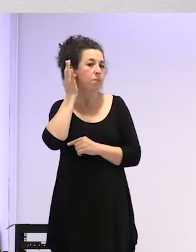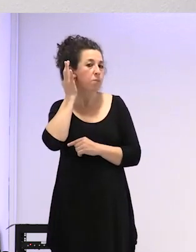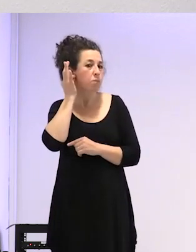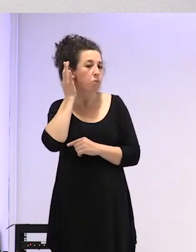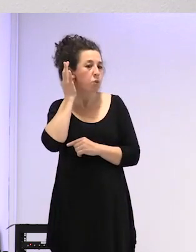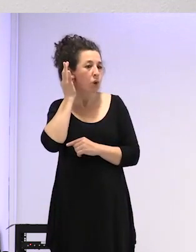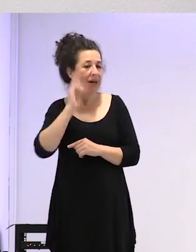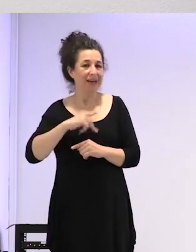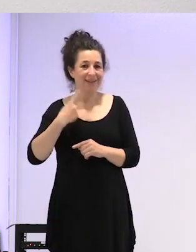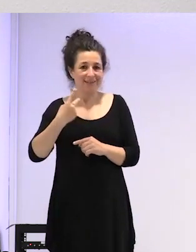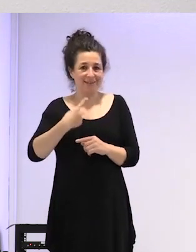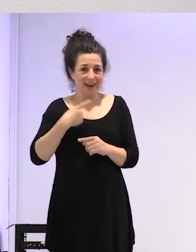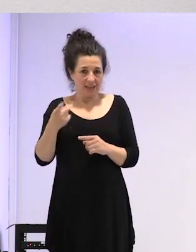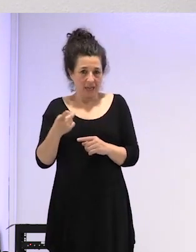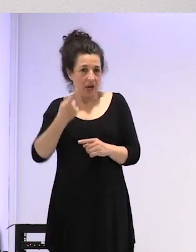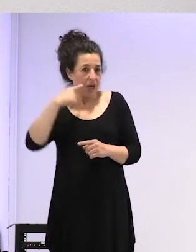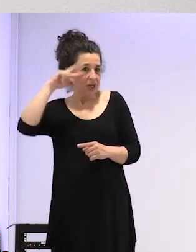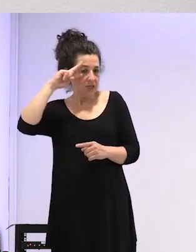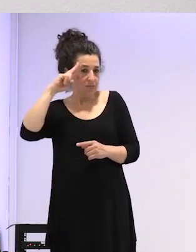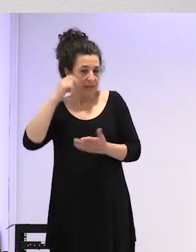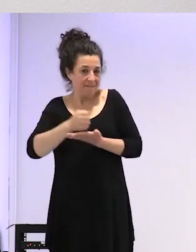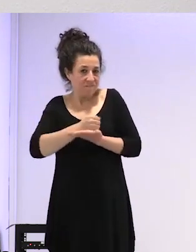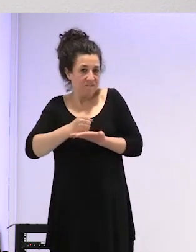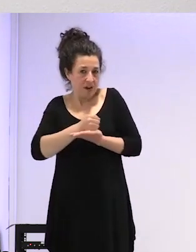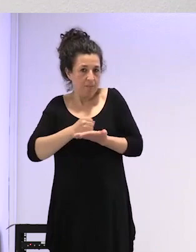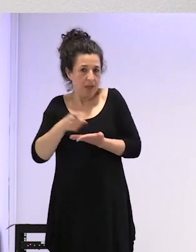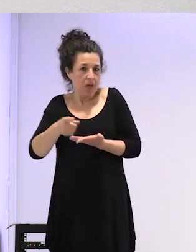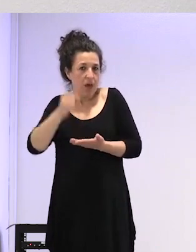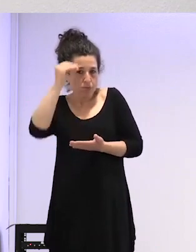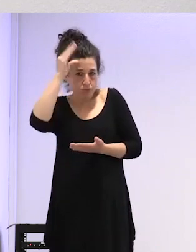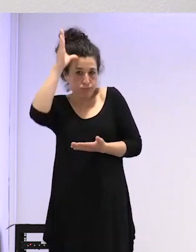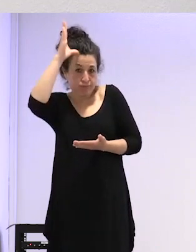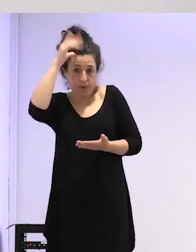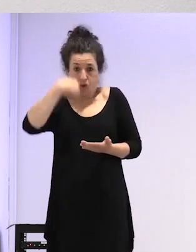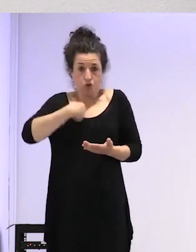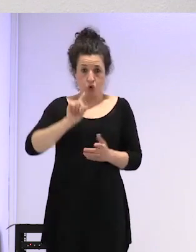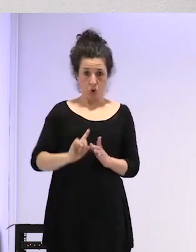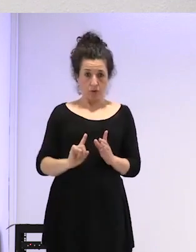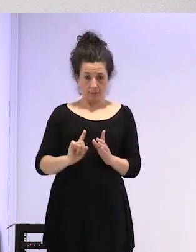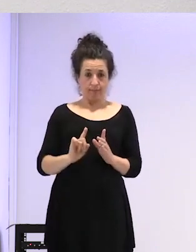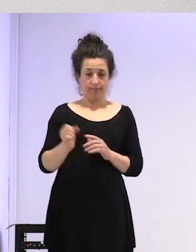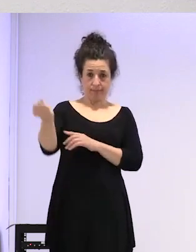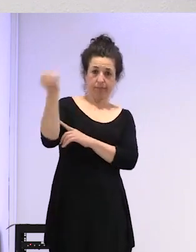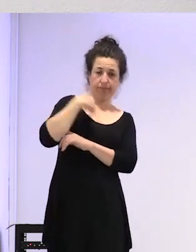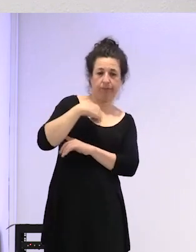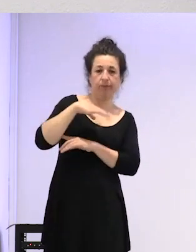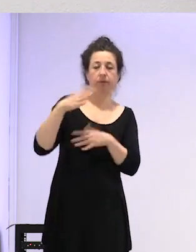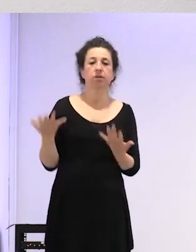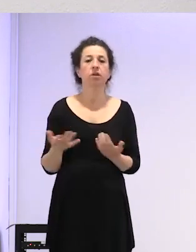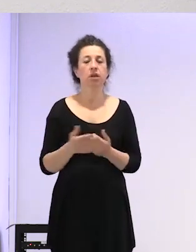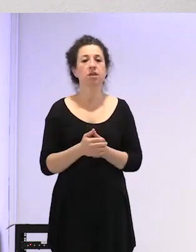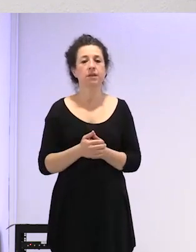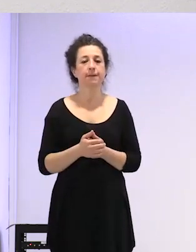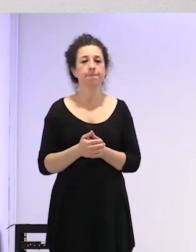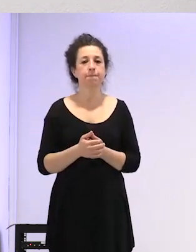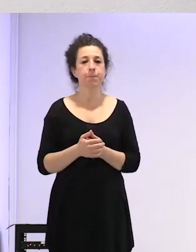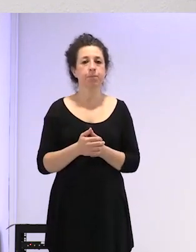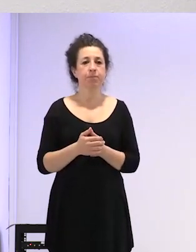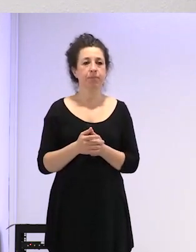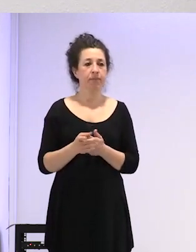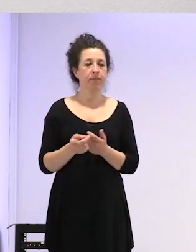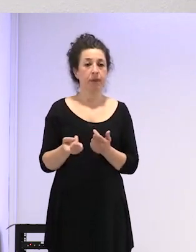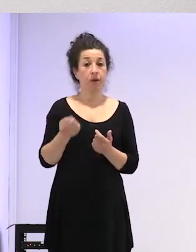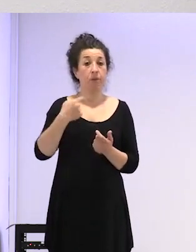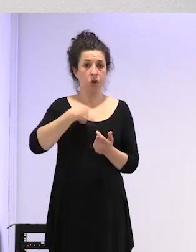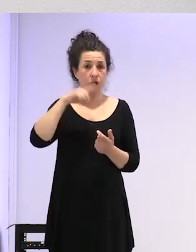transfarmacóloga y estaba muy bien bueno tenía mucho conocimiento que yo no tenía porque también le quería agradecer a la comunidad eso es lo que me ha